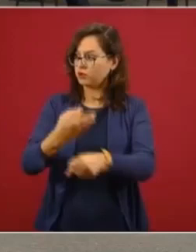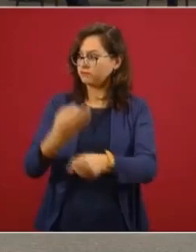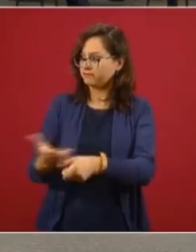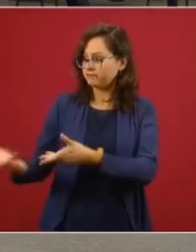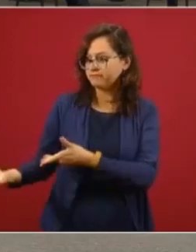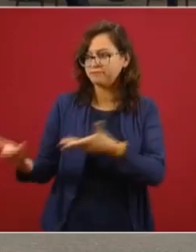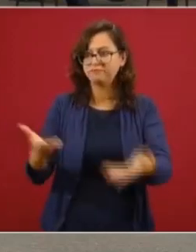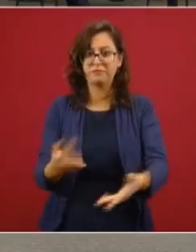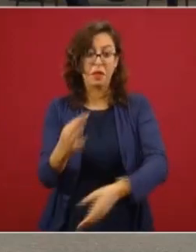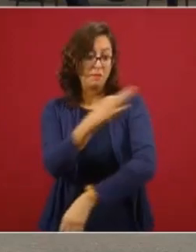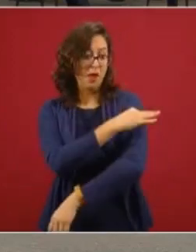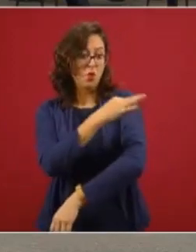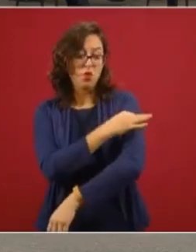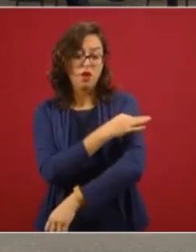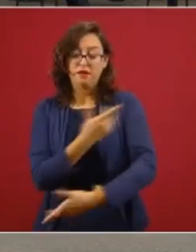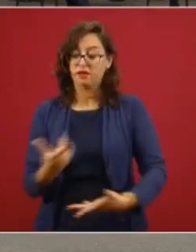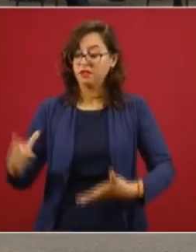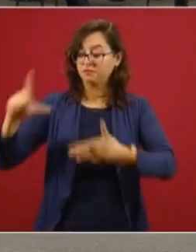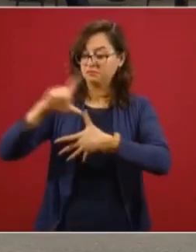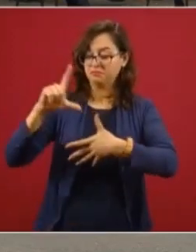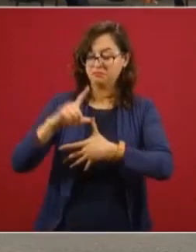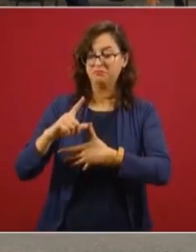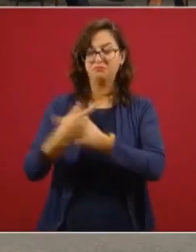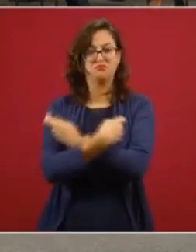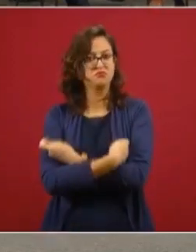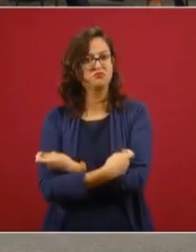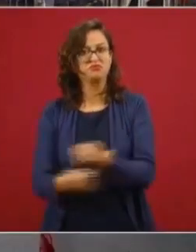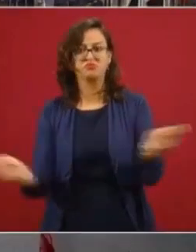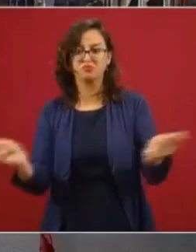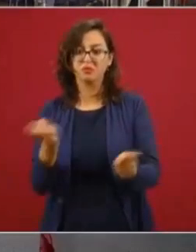cedo la palabra a la Fundación Slim. Carlos, por favor.